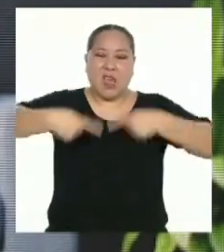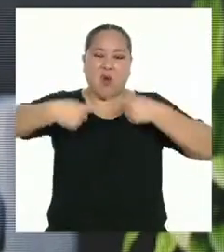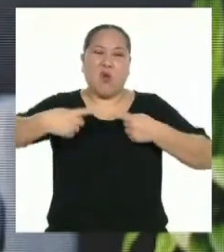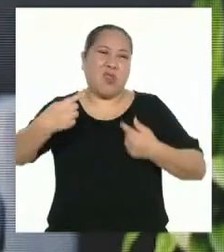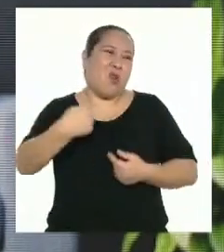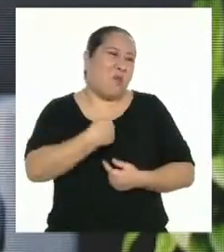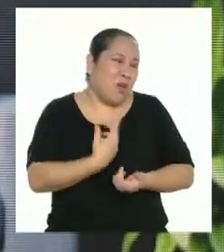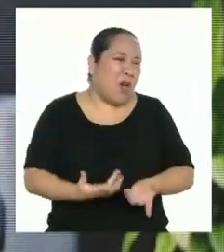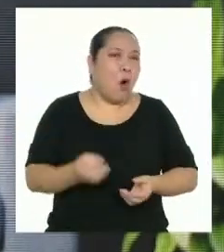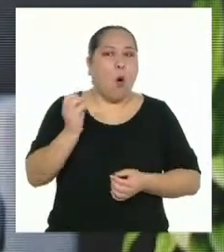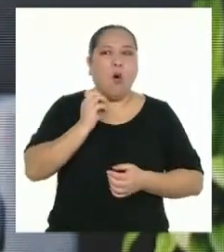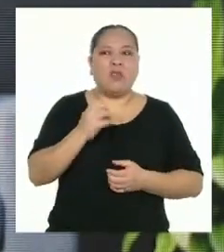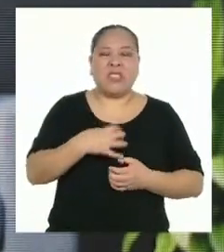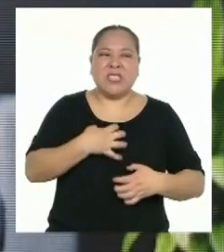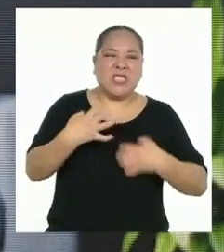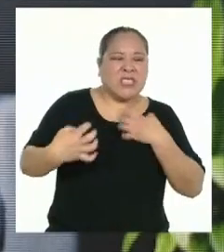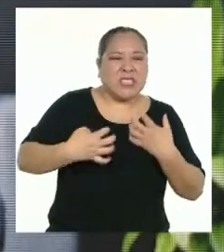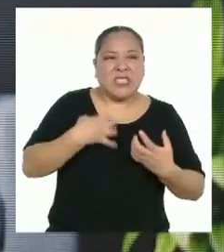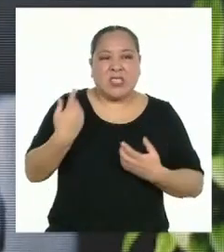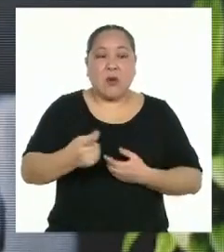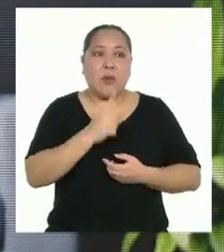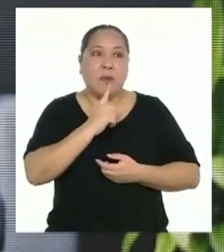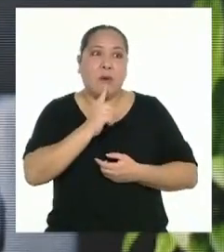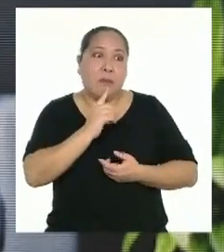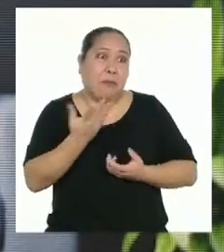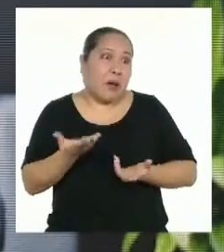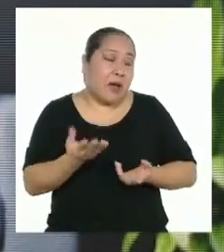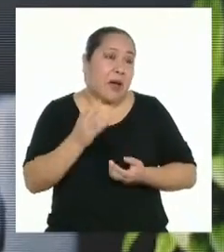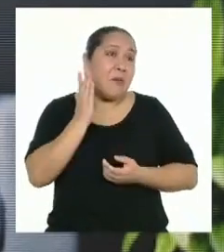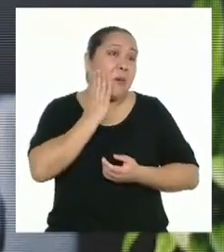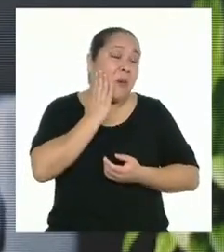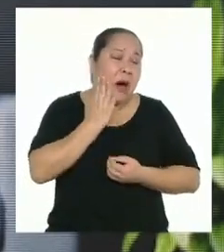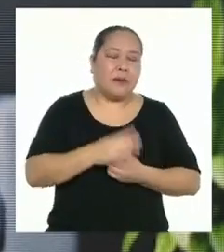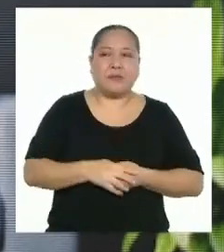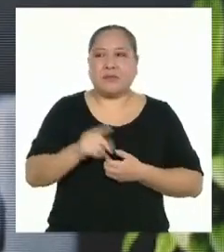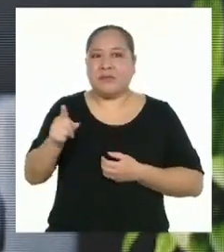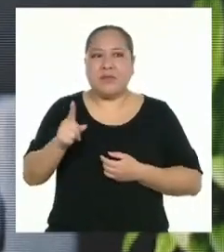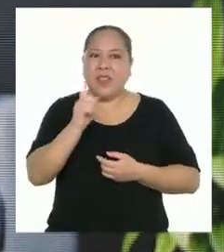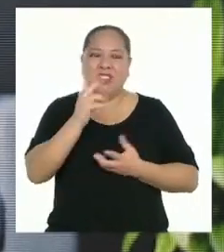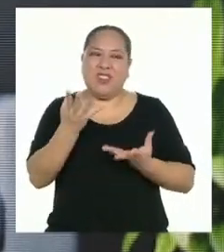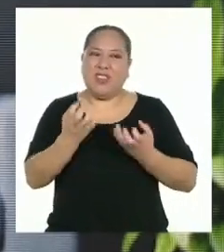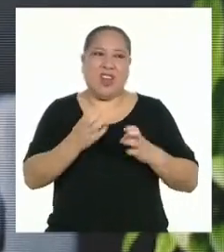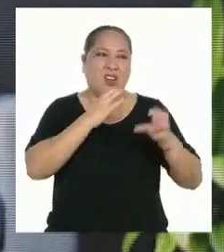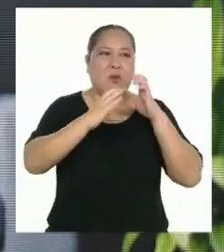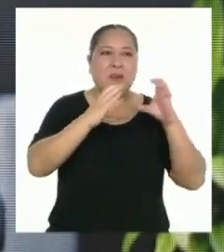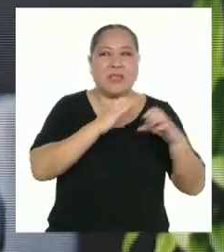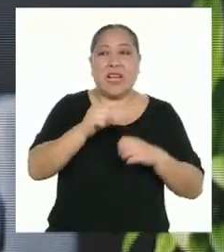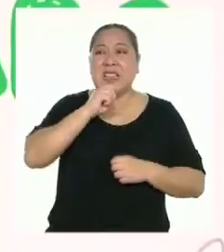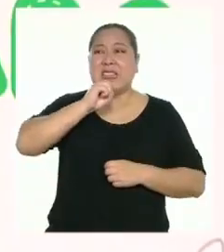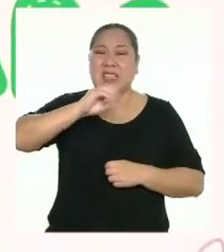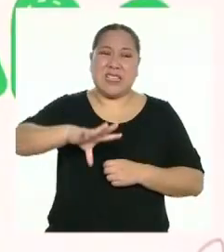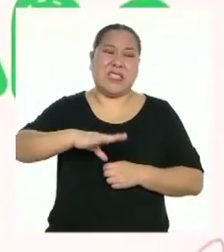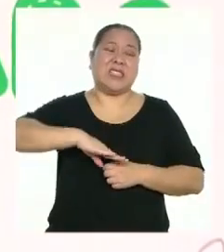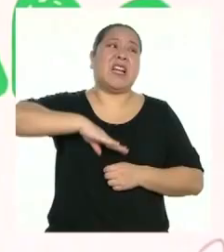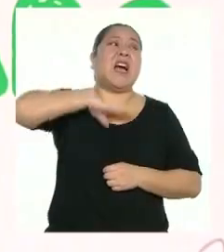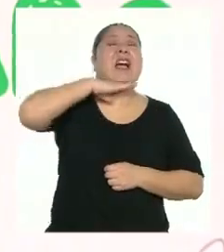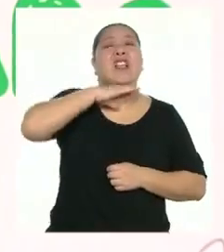papás. Y cuando queremos hablar con él, evita el diálogo. Solo dice que está harto y que solo sus amigos lo entienden.